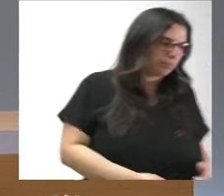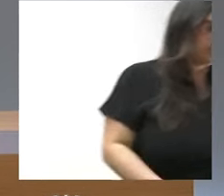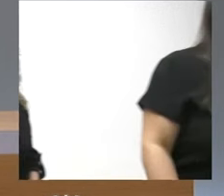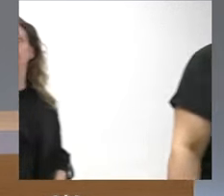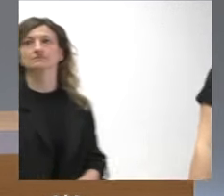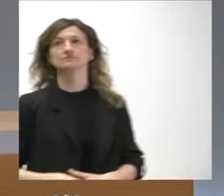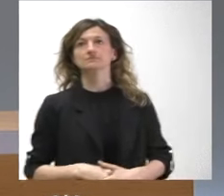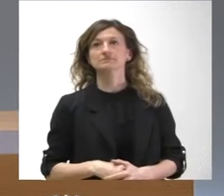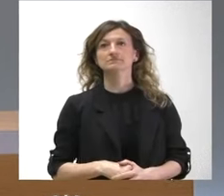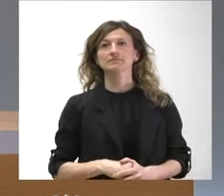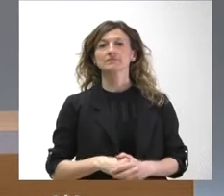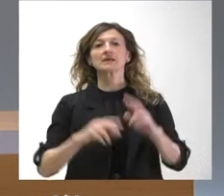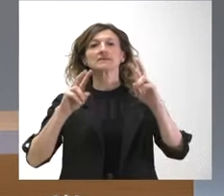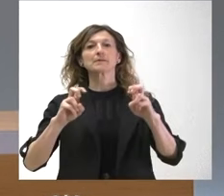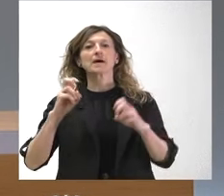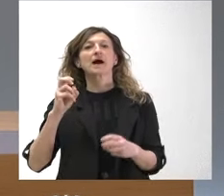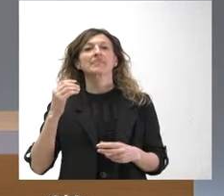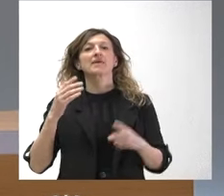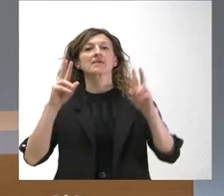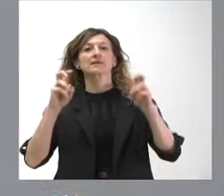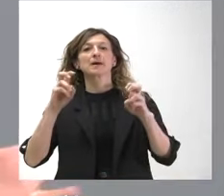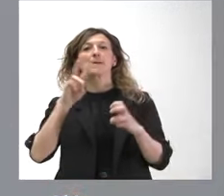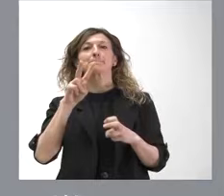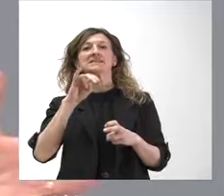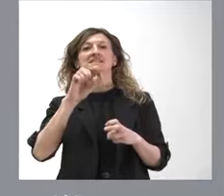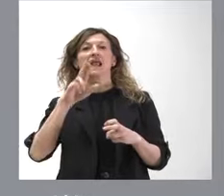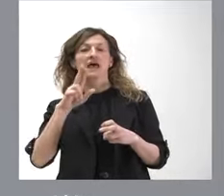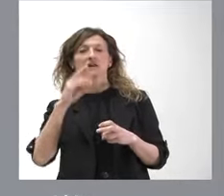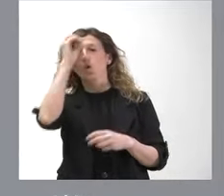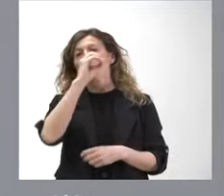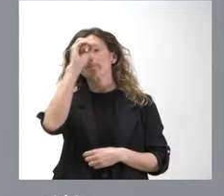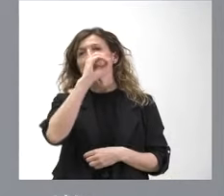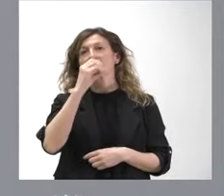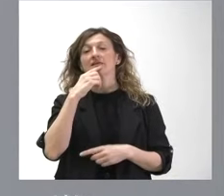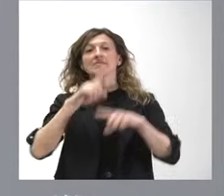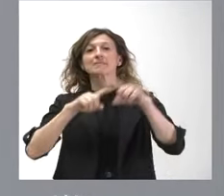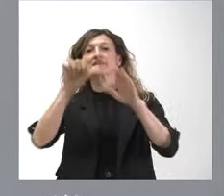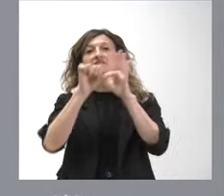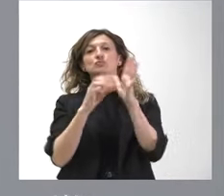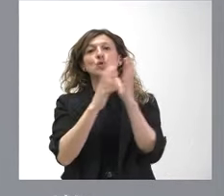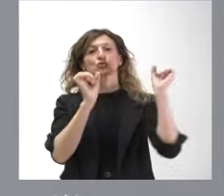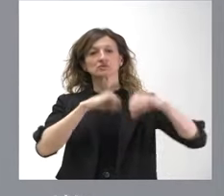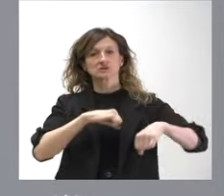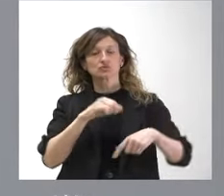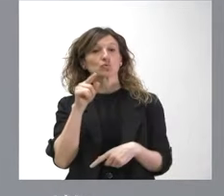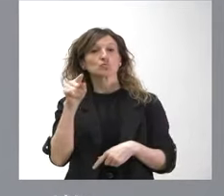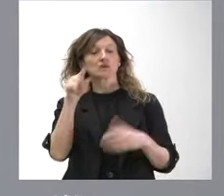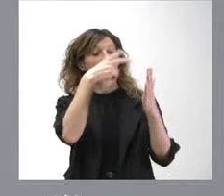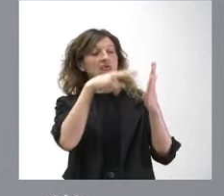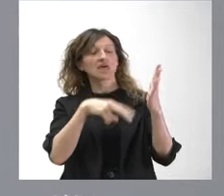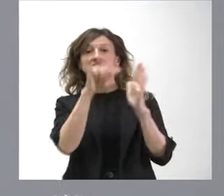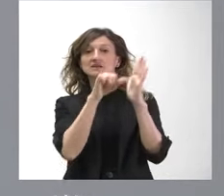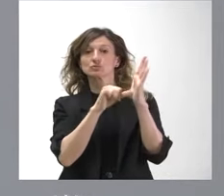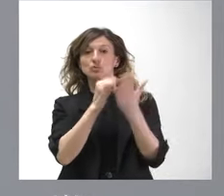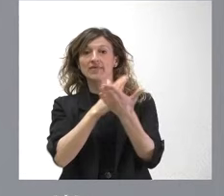carácter identitario de Villalar? ¿Qué opina? Pues hay que referirse al consenso estatutario Si usted lee el estatuto de autonomía